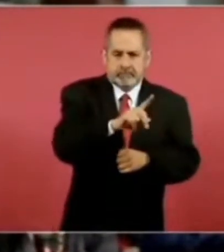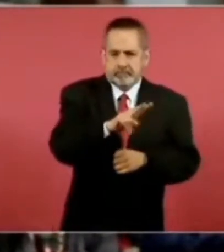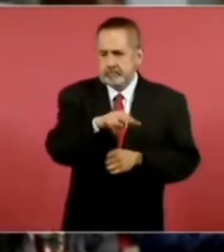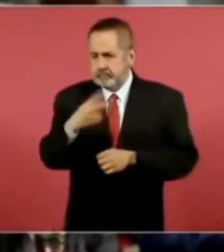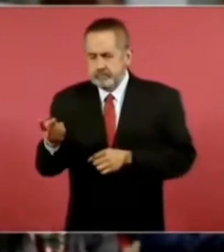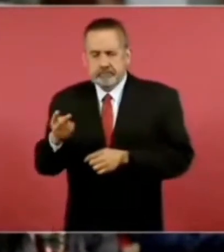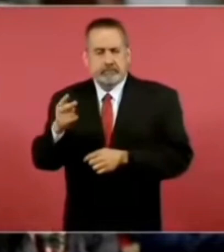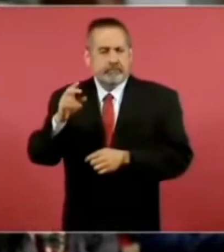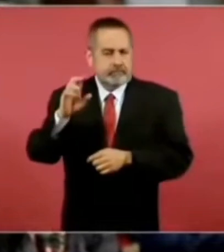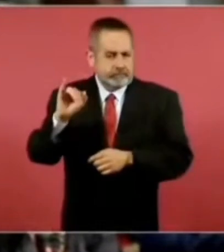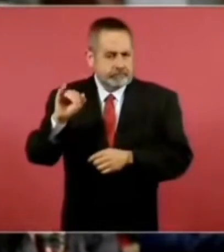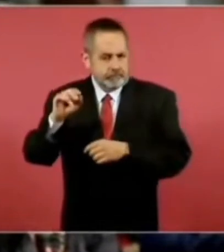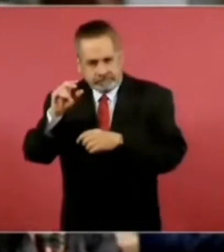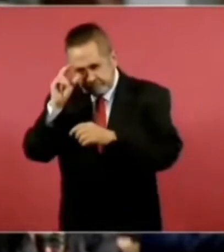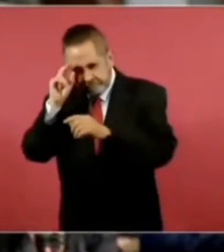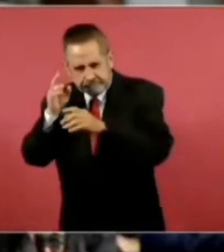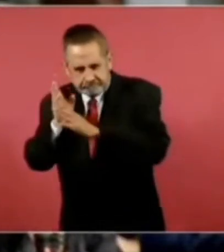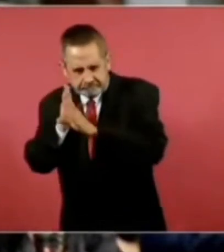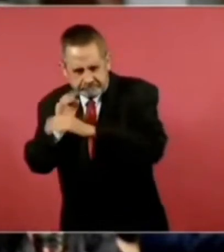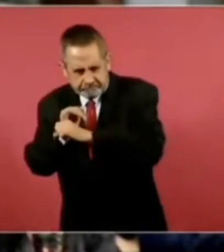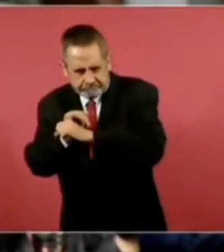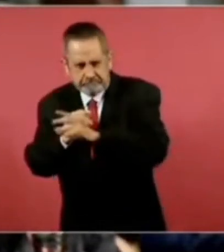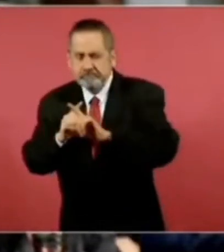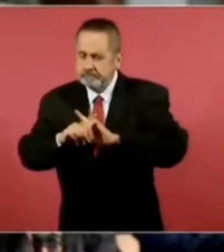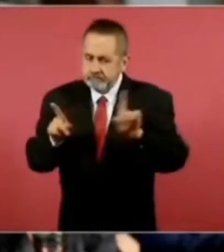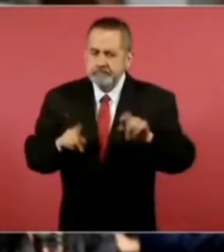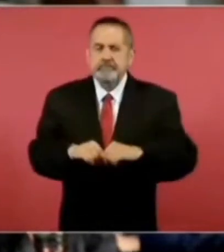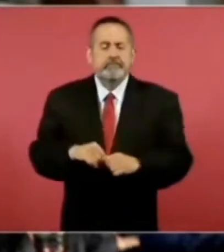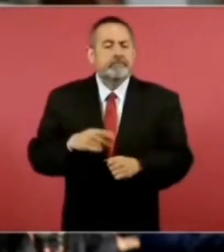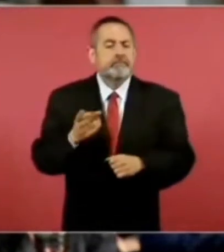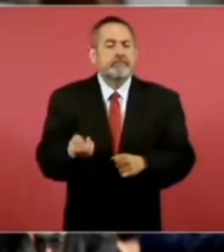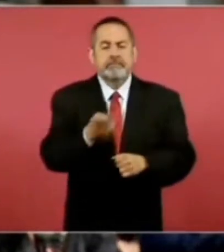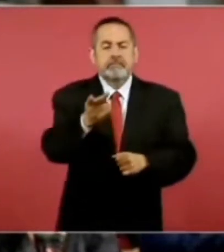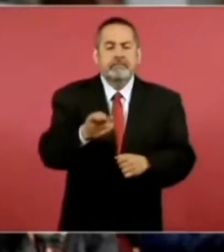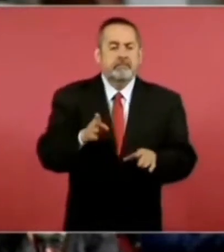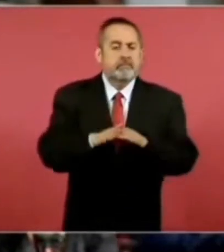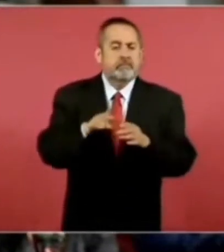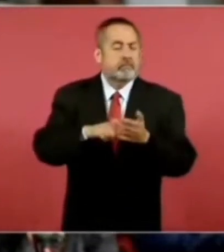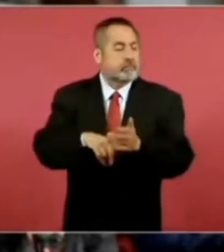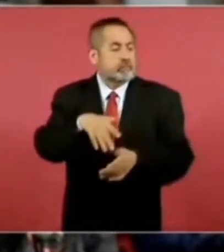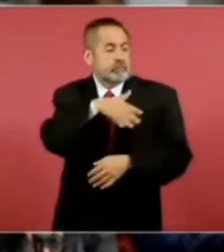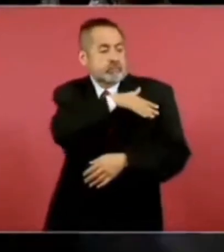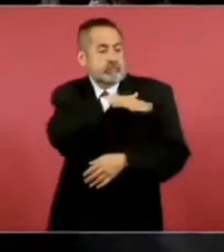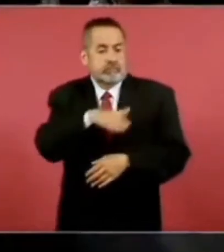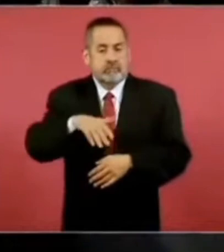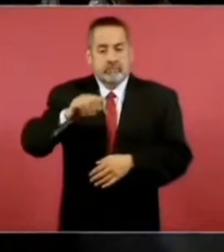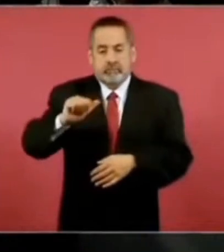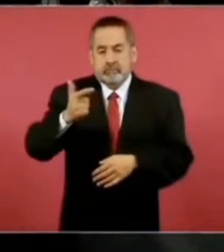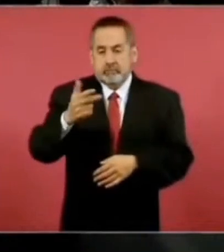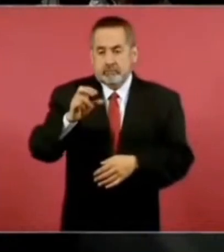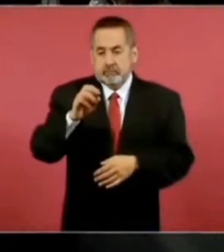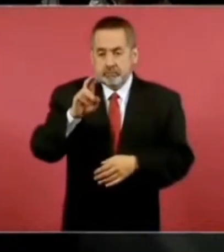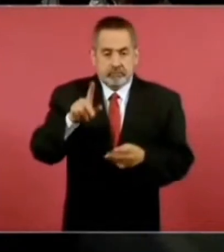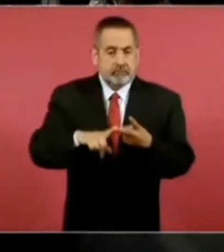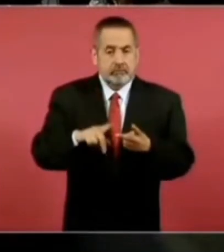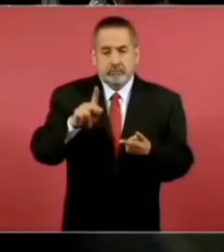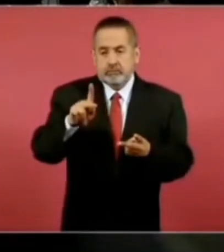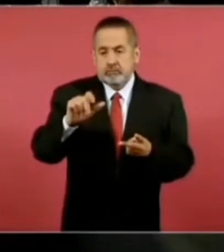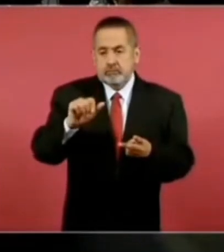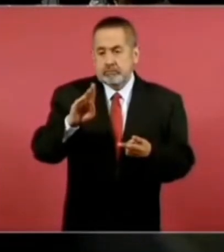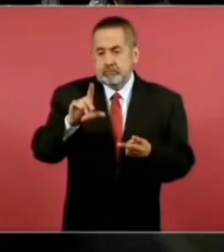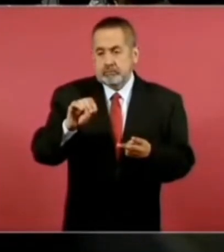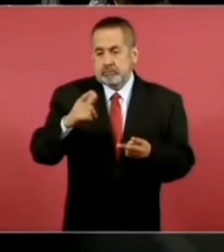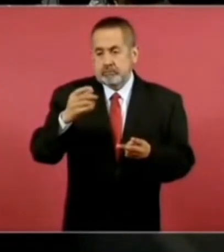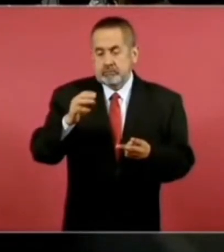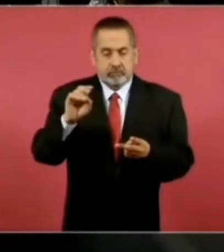Sin embargo, presidente, ahondar un poco en este tema, preguntarle si el general Audomar o en su defecto Pablo Gómez, que también